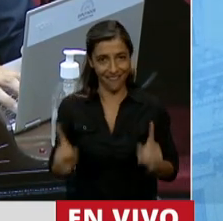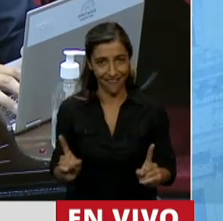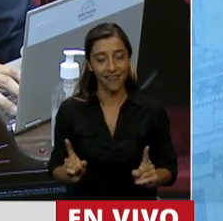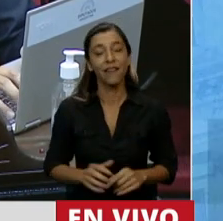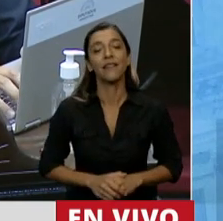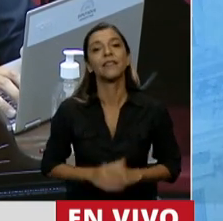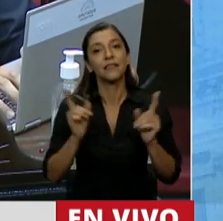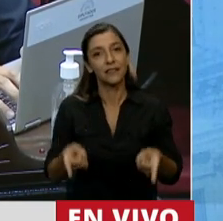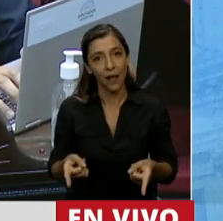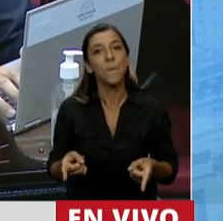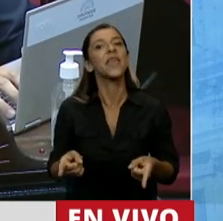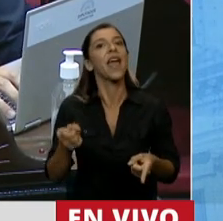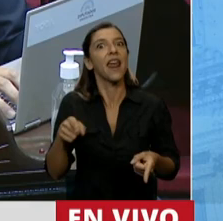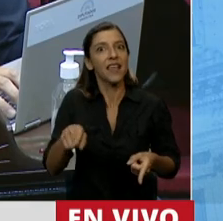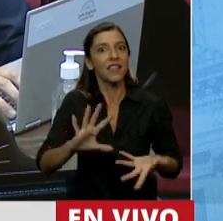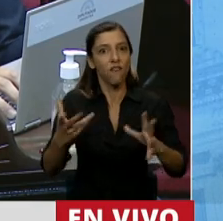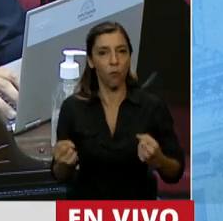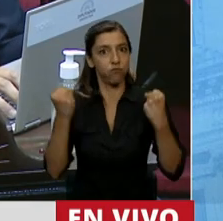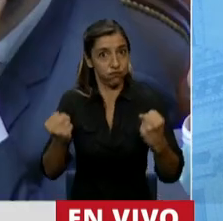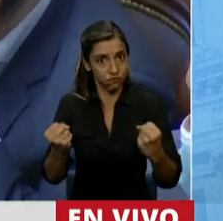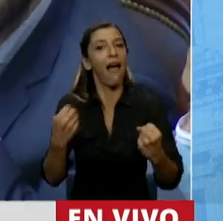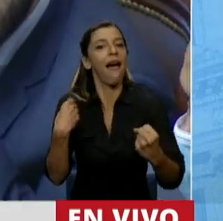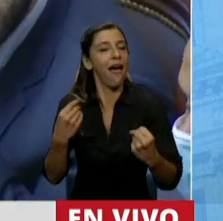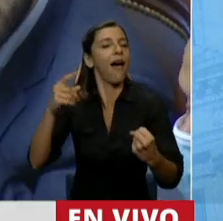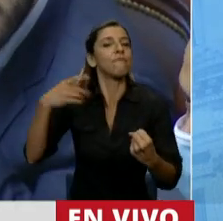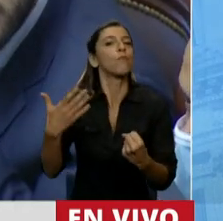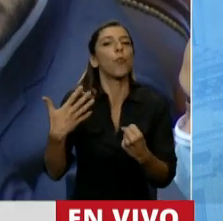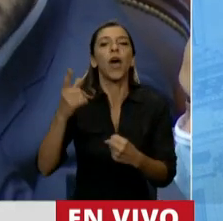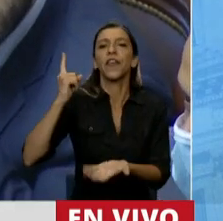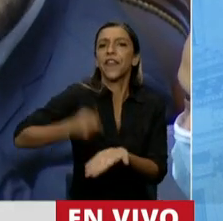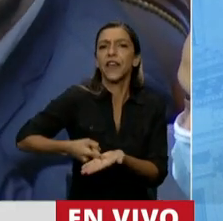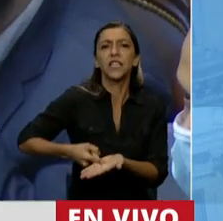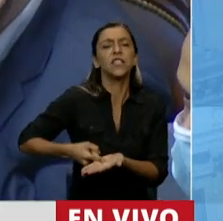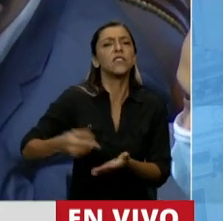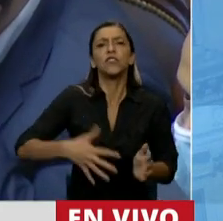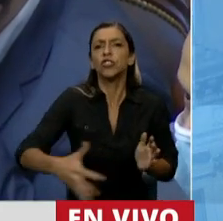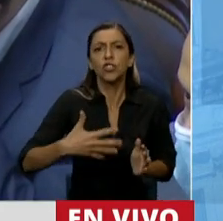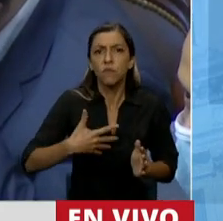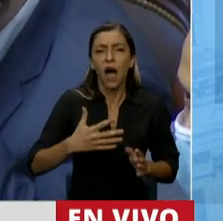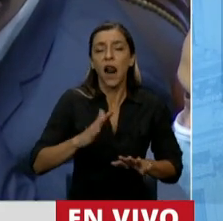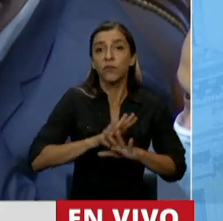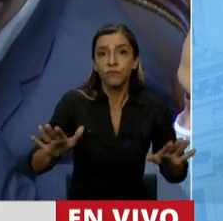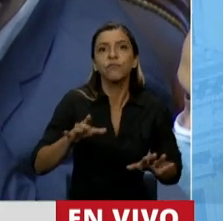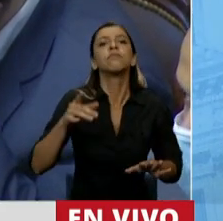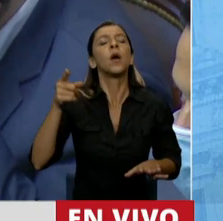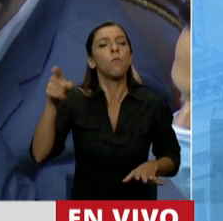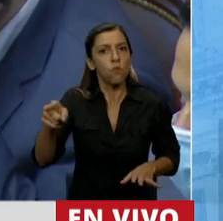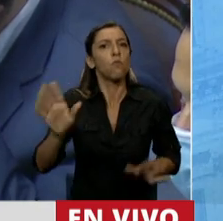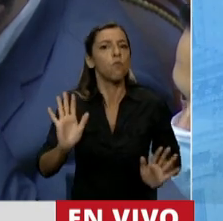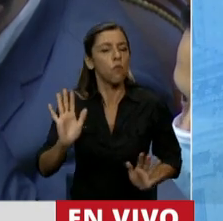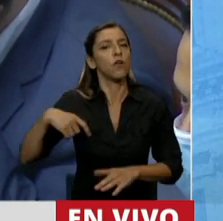la realización de las prácticas de la interrupción del embarazo por parte de las mujeres en condiciones sociales están